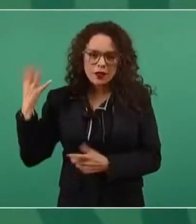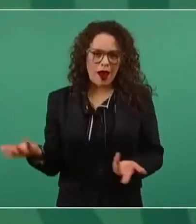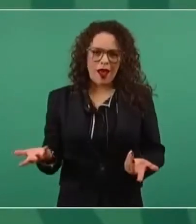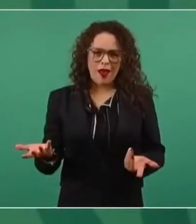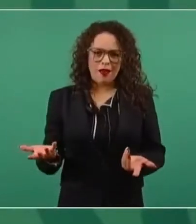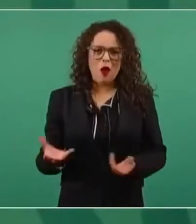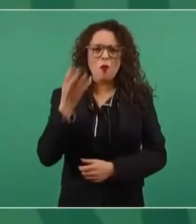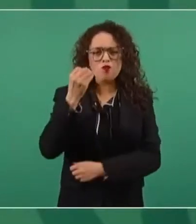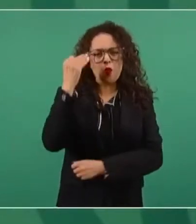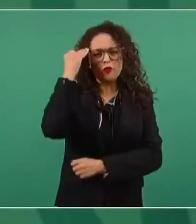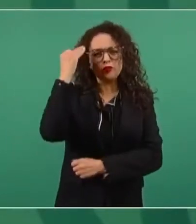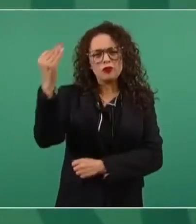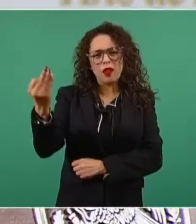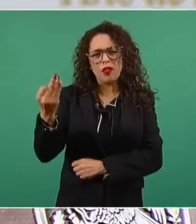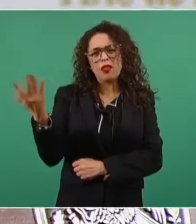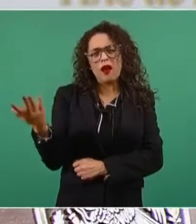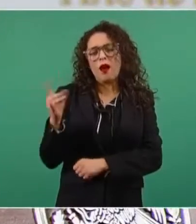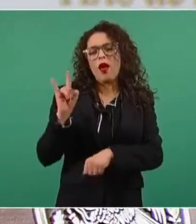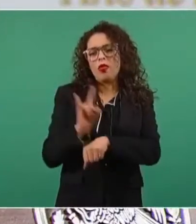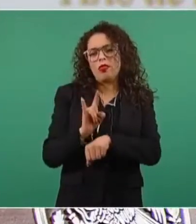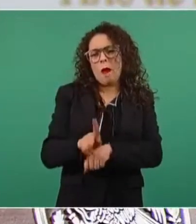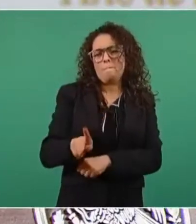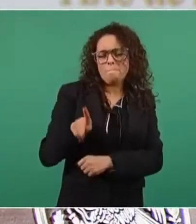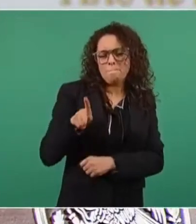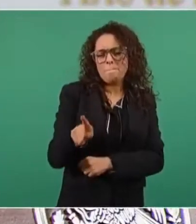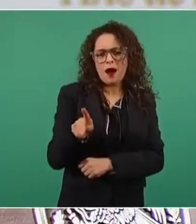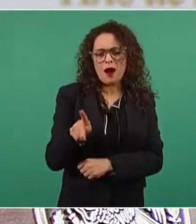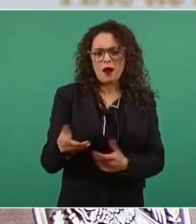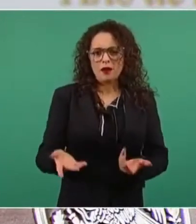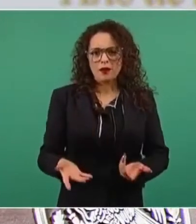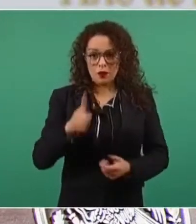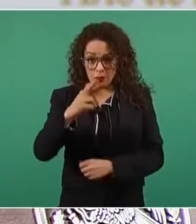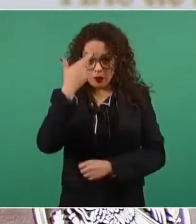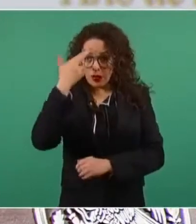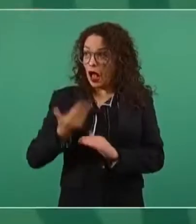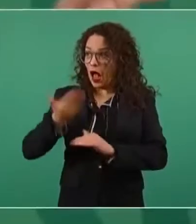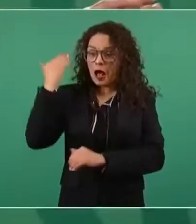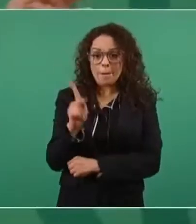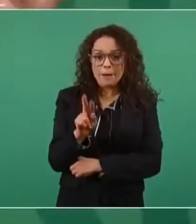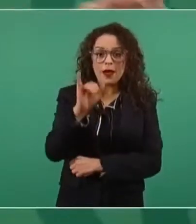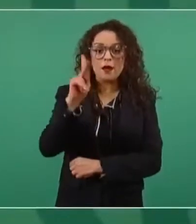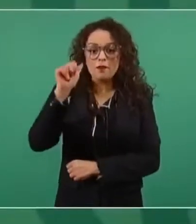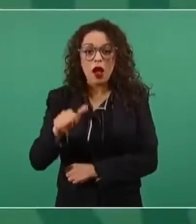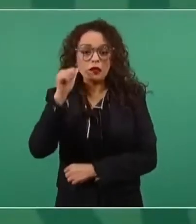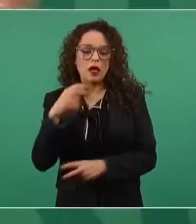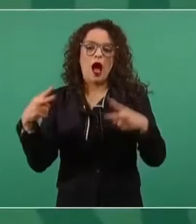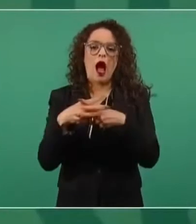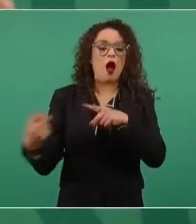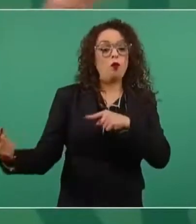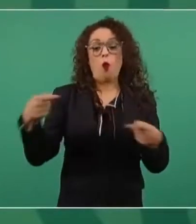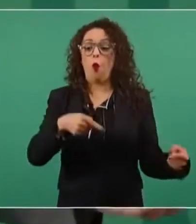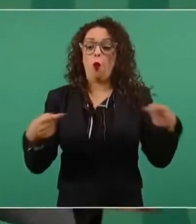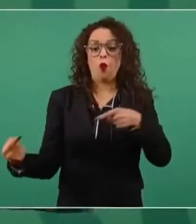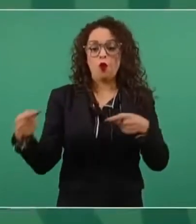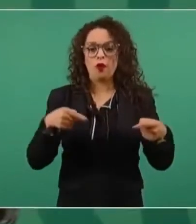Se simuló. ¿Se acuerdan cómo se peleaban el PRI y el PAN? Y yo decía,